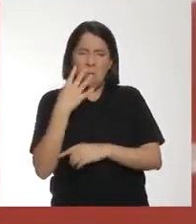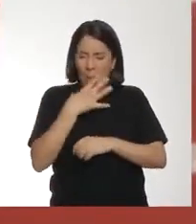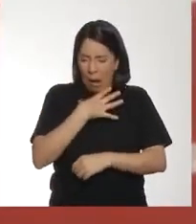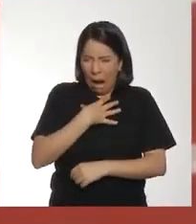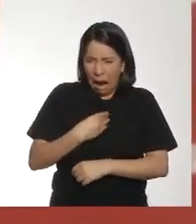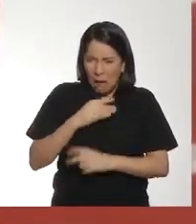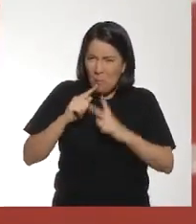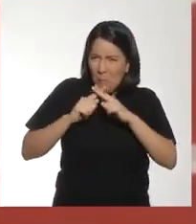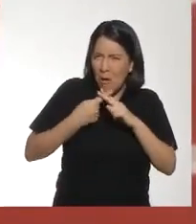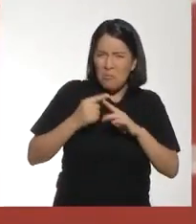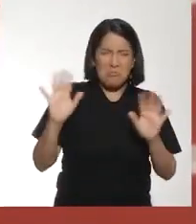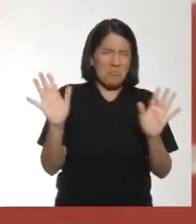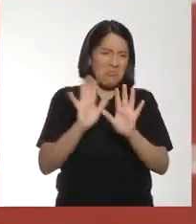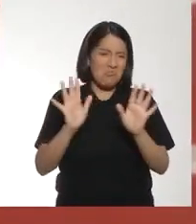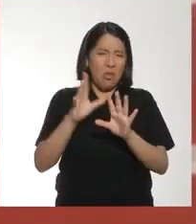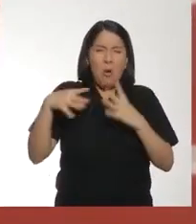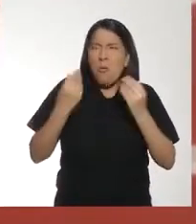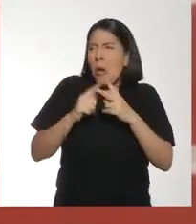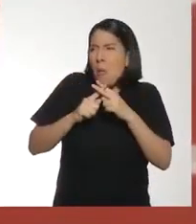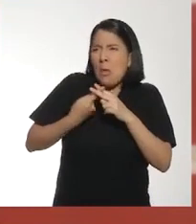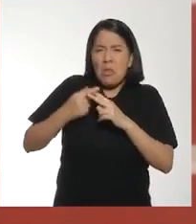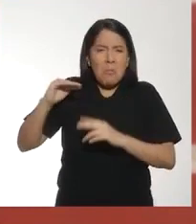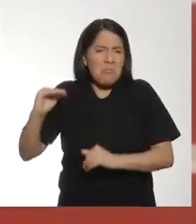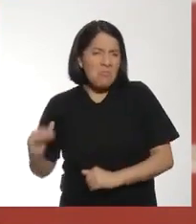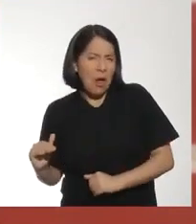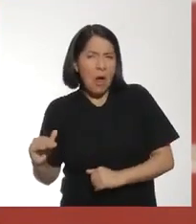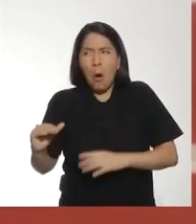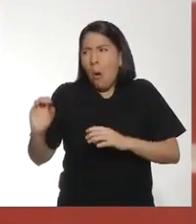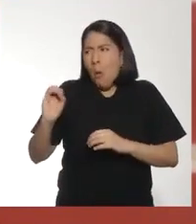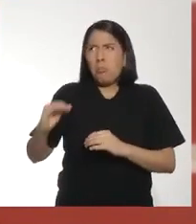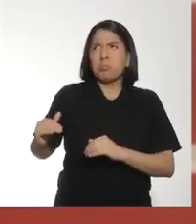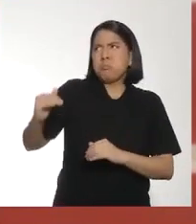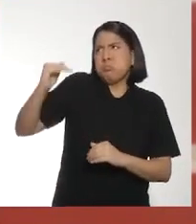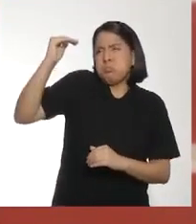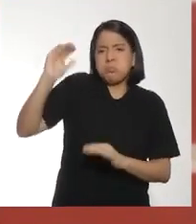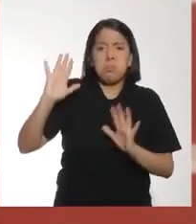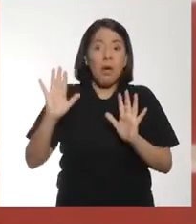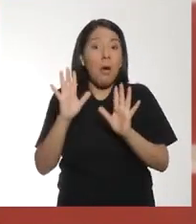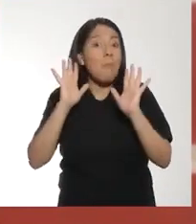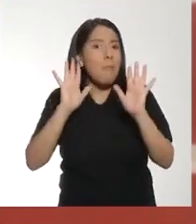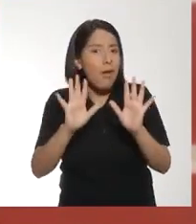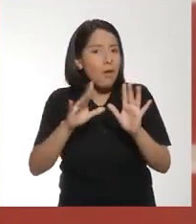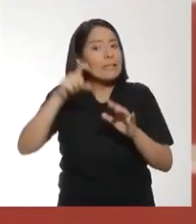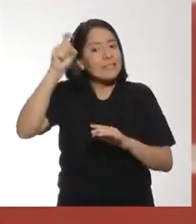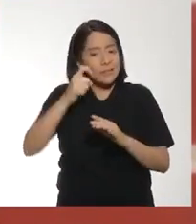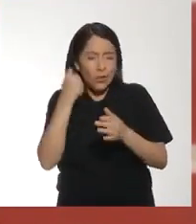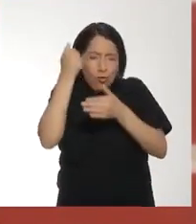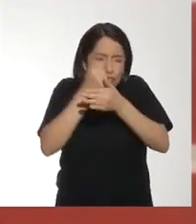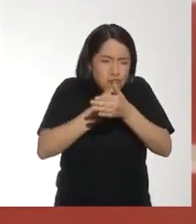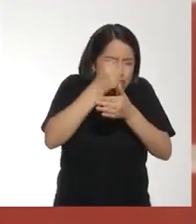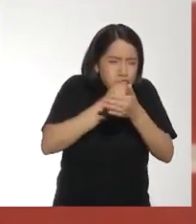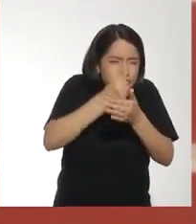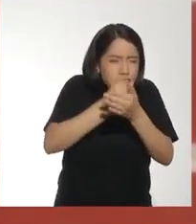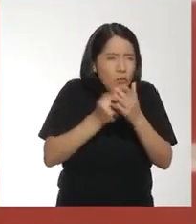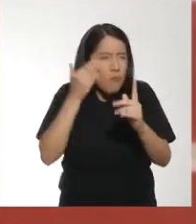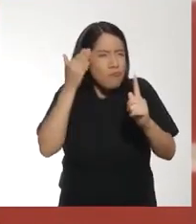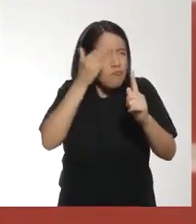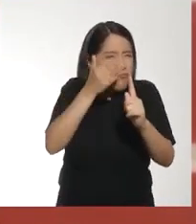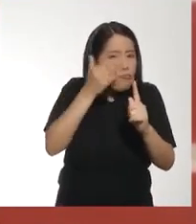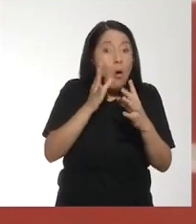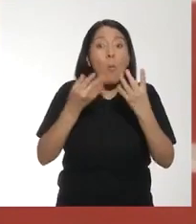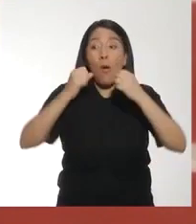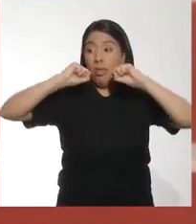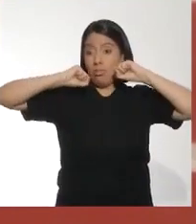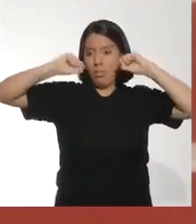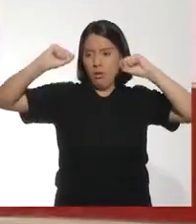no hay una edad determinada. Puedes empezar desde una temprana edad hasta la edad que tengas, siempre y cuando pongas de tu esfuerzo y dedicación. Porque